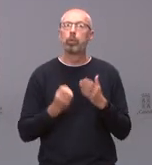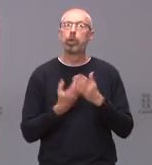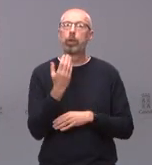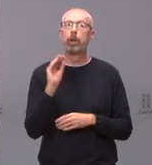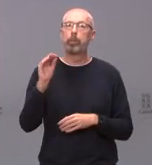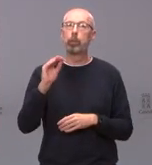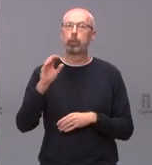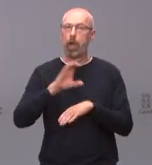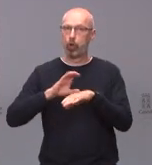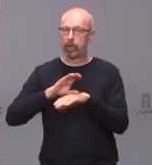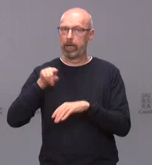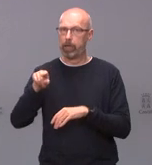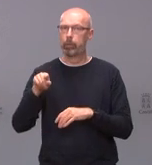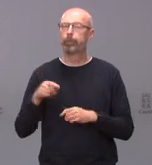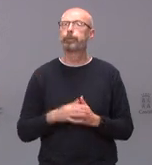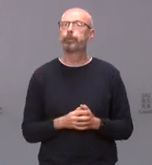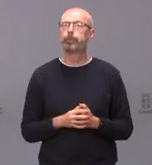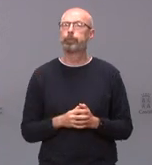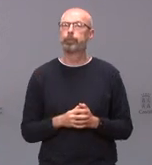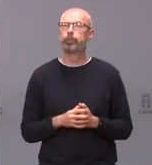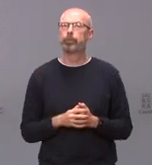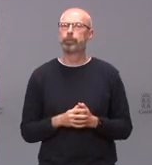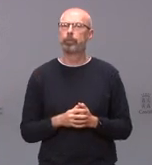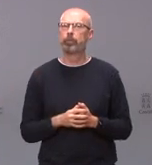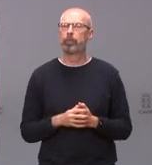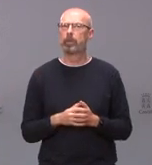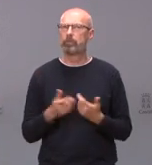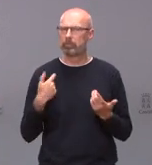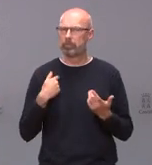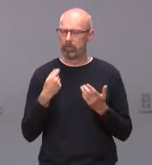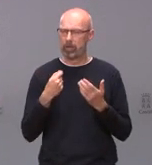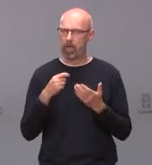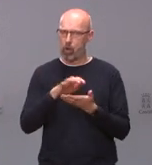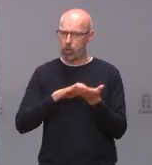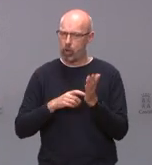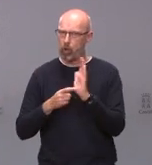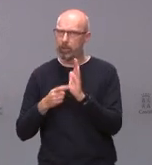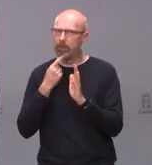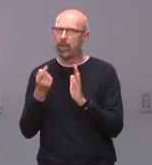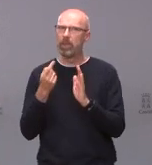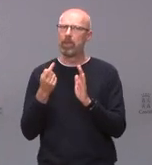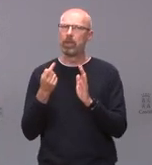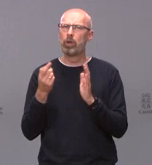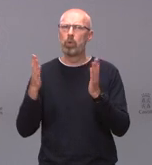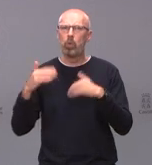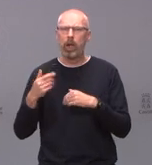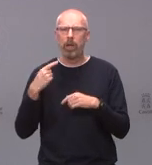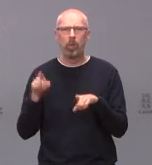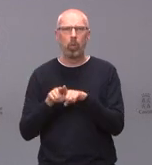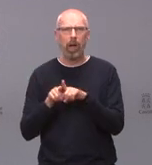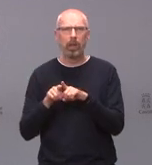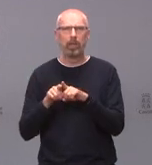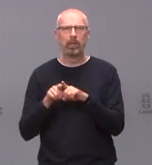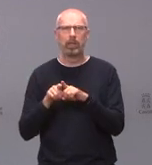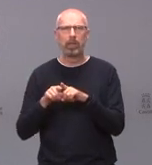el consejero de Fomento en la nota que han mandado no aparece el mapa de intervención no sé si lo van a hacer público en qué